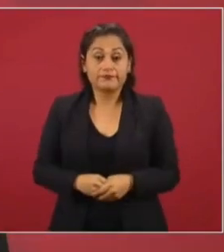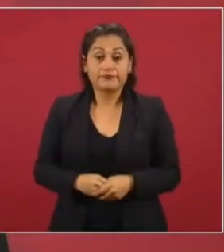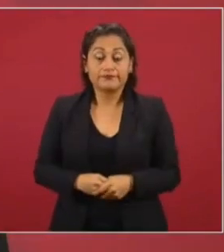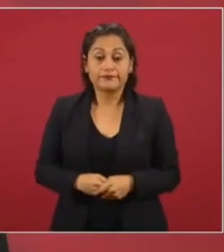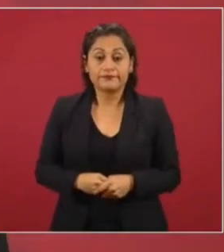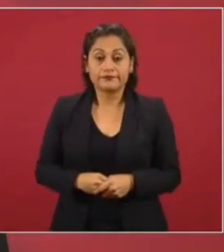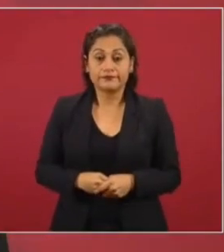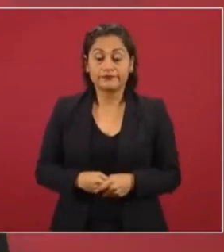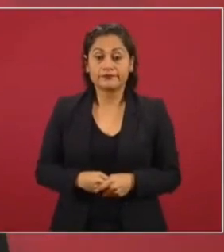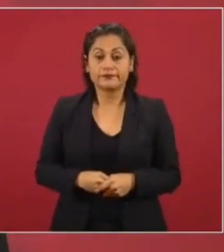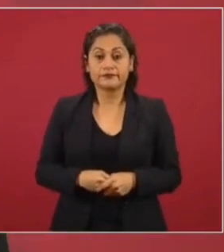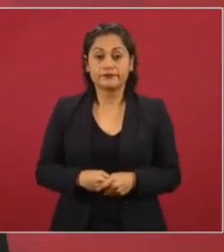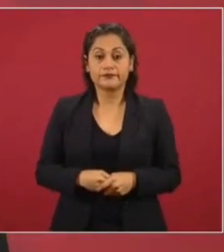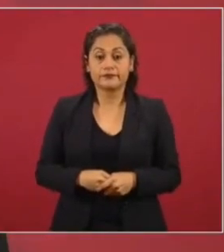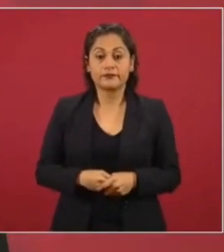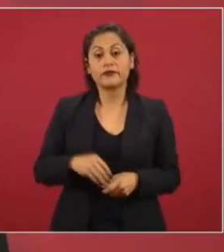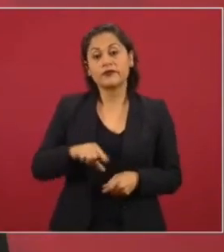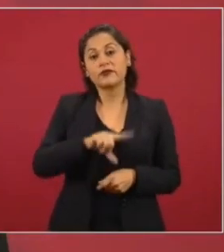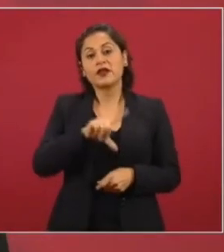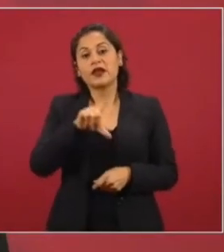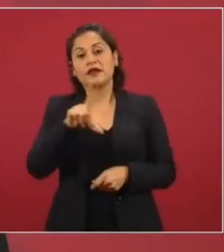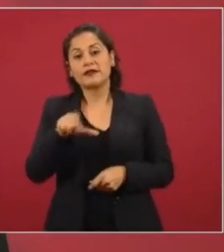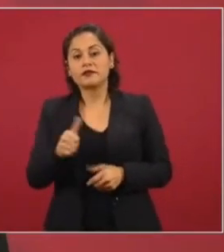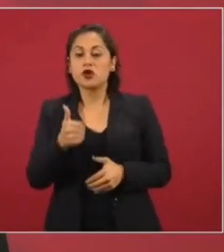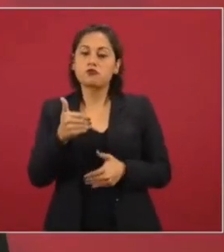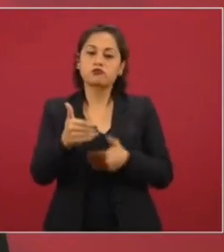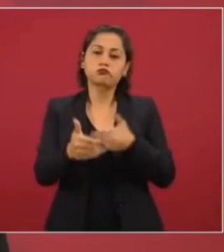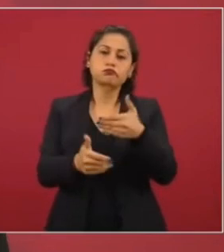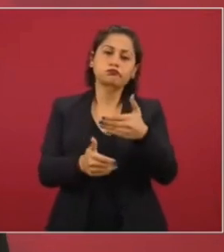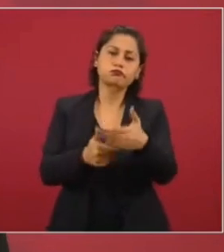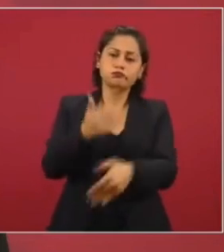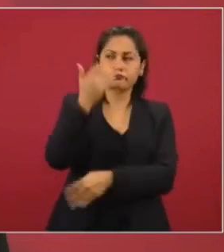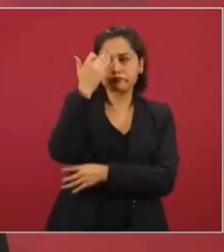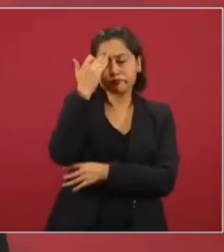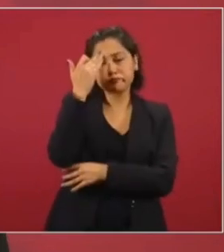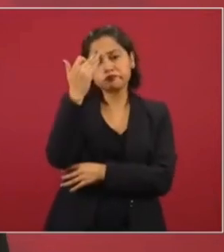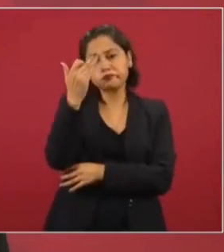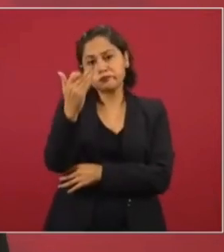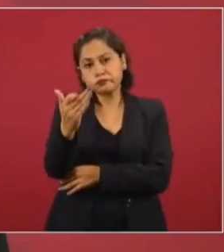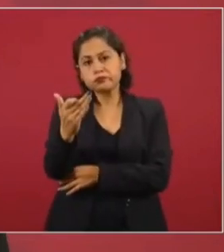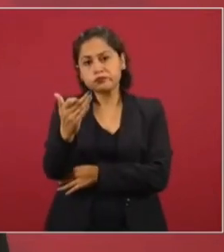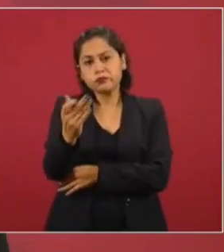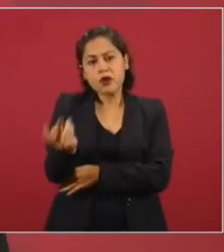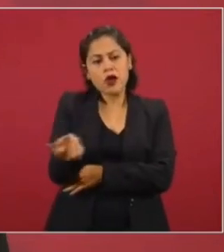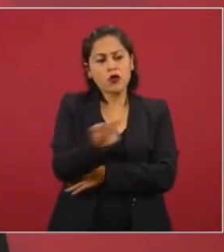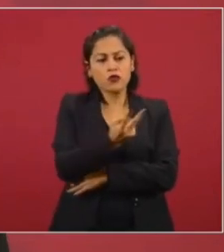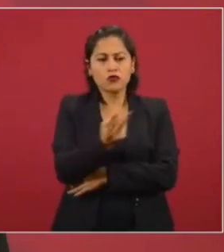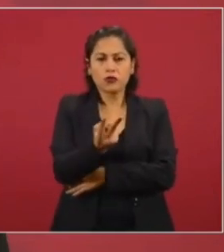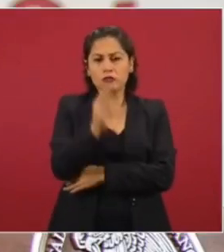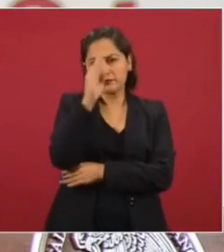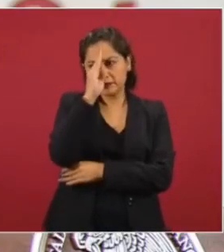Y pasa el tiempo y consideraba de que no era negocio